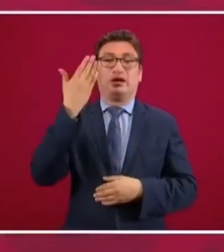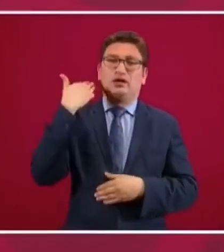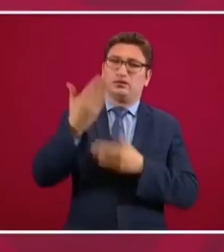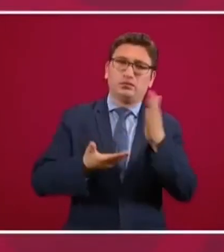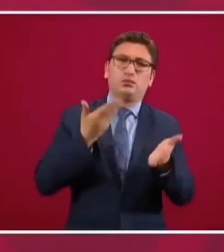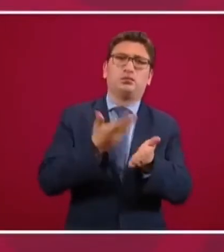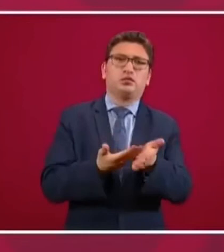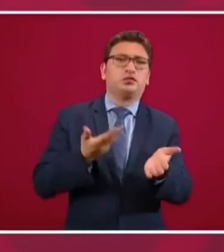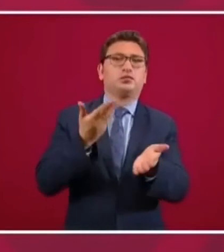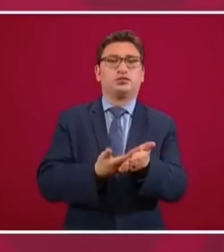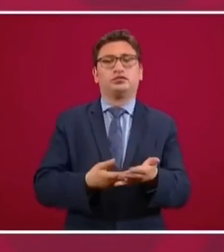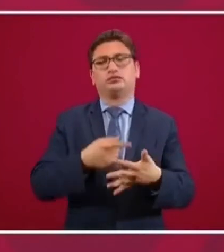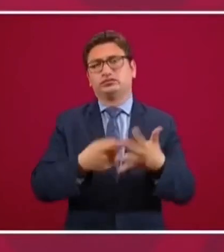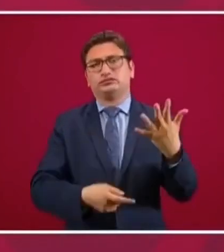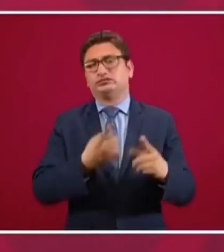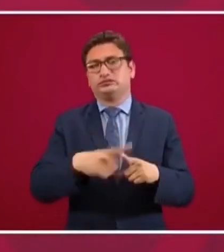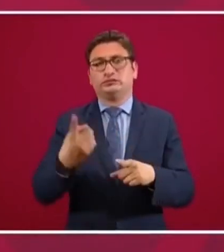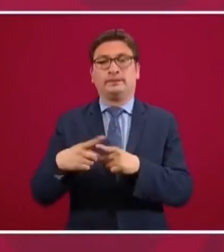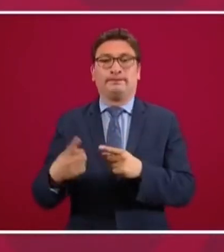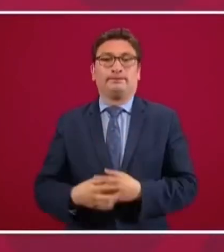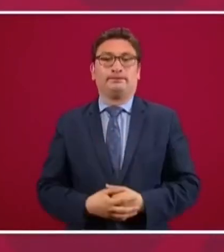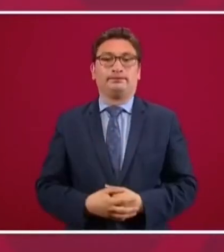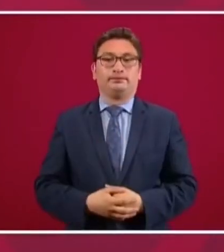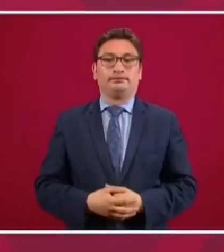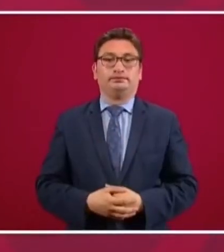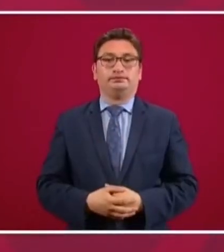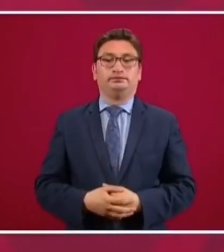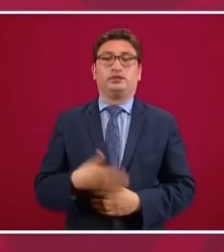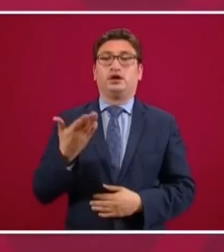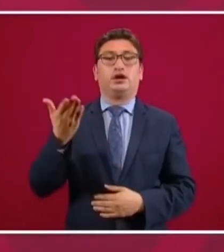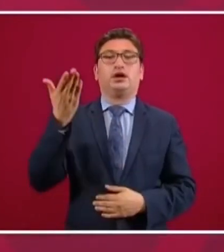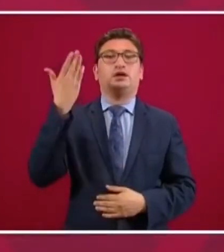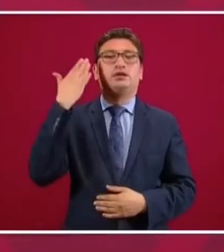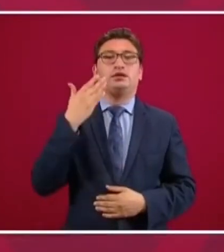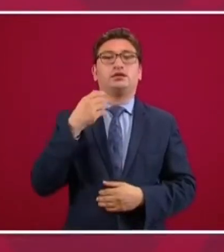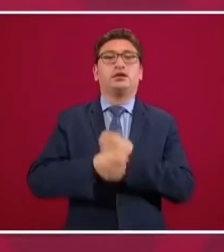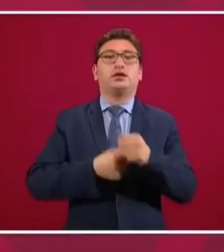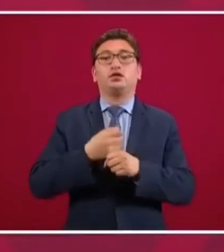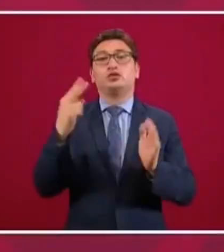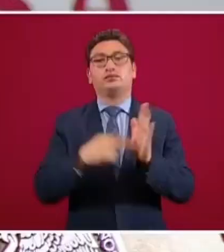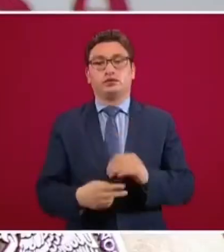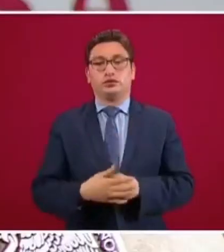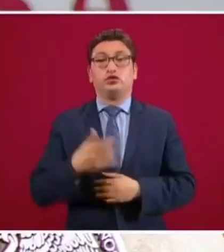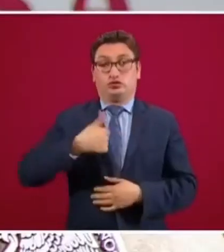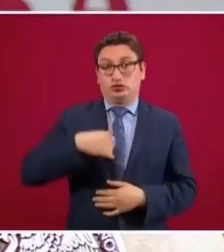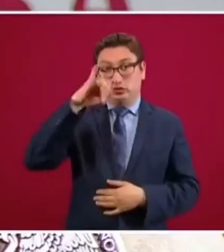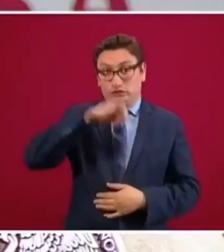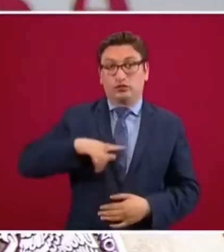del 2000… Es más, fui jefe de gobierno